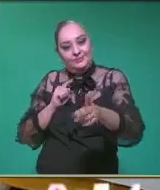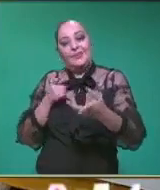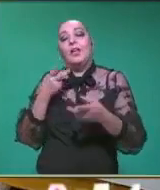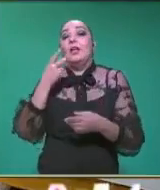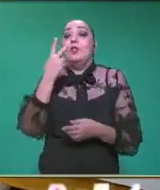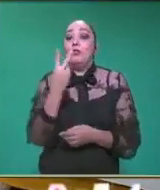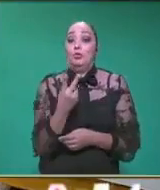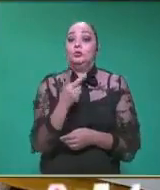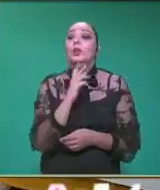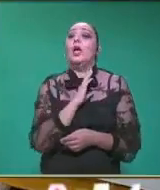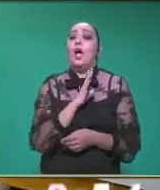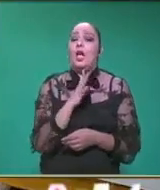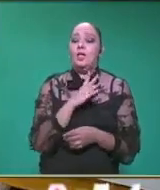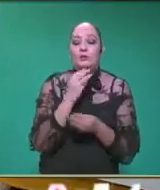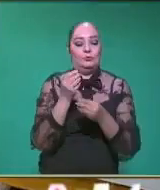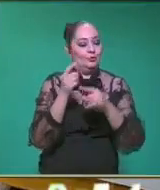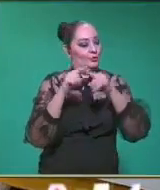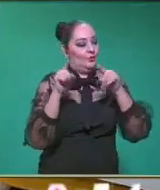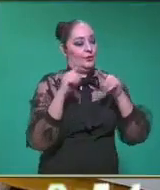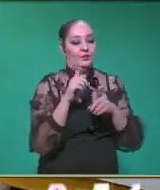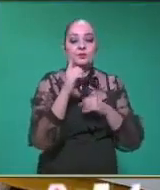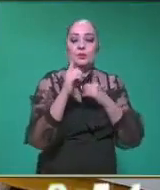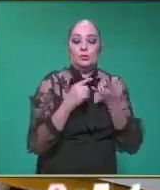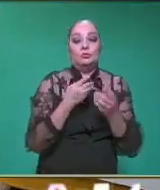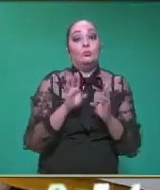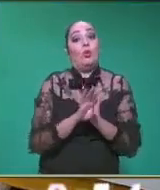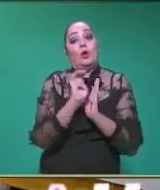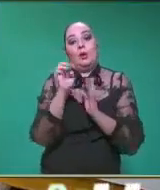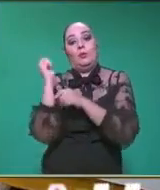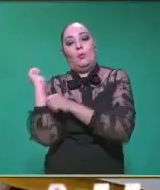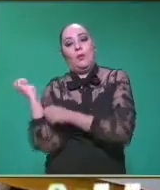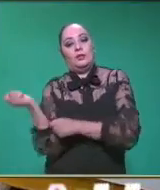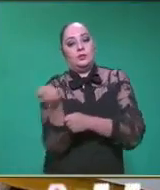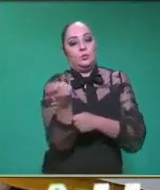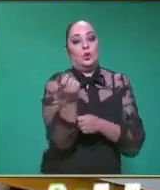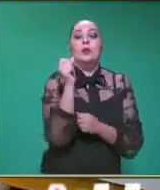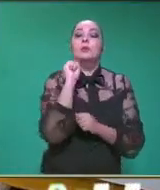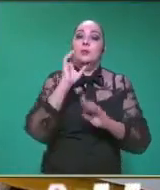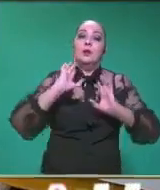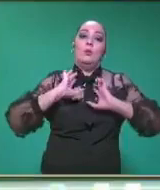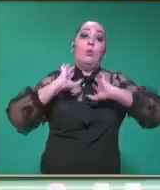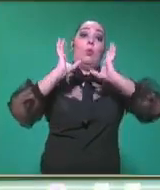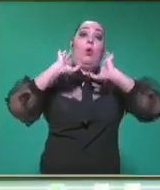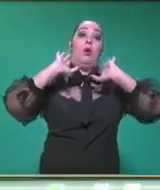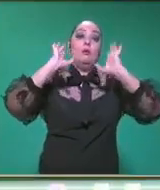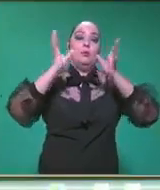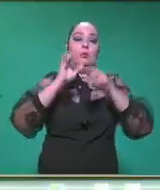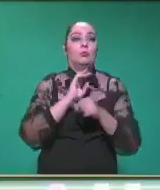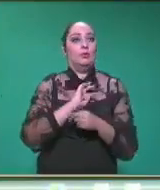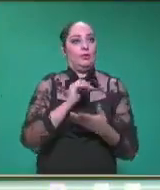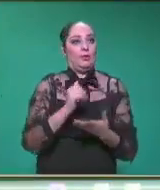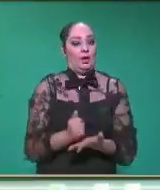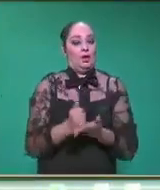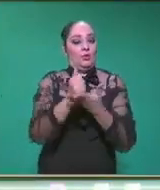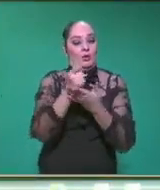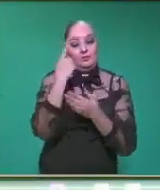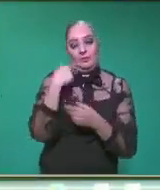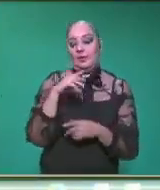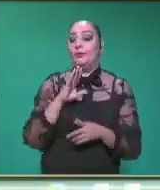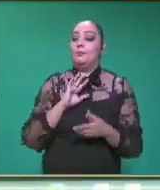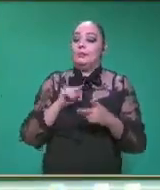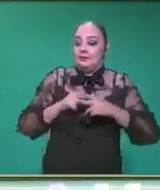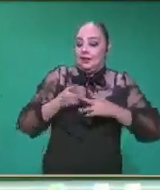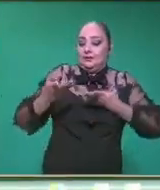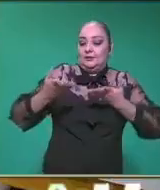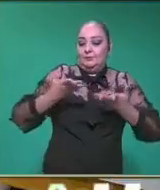que pueden estar presentes en muchos de los deportes como el béisbol, inclusive el mismo béisbol, pues nos pueden ayudar a ir intercediendo nuestras